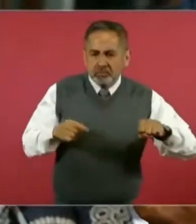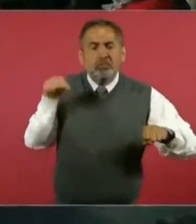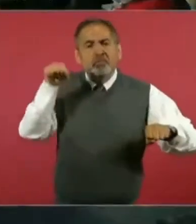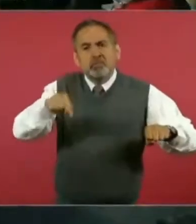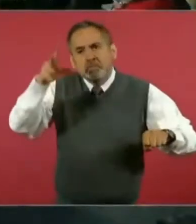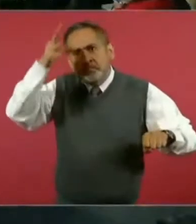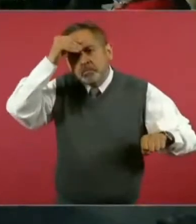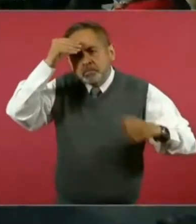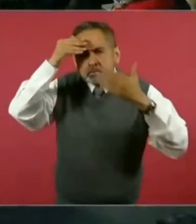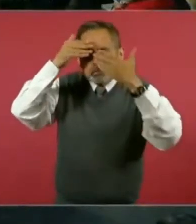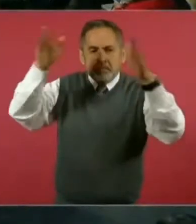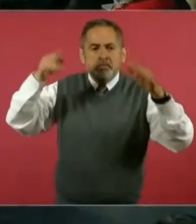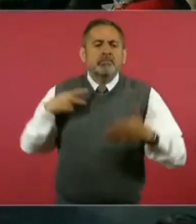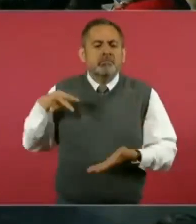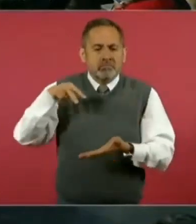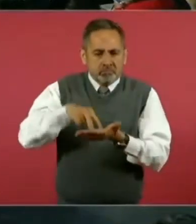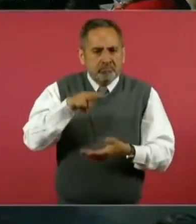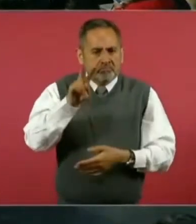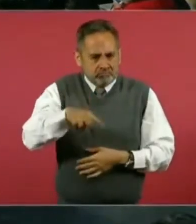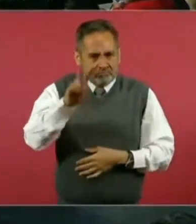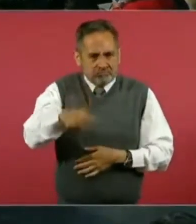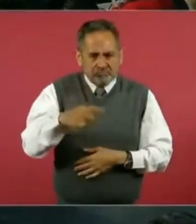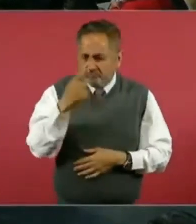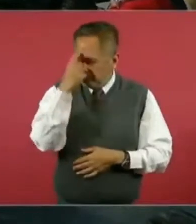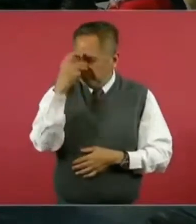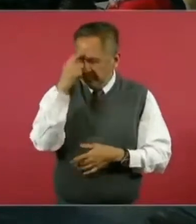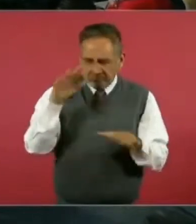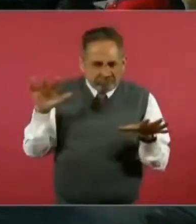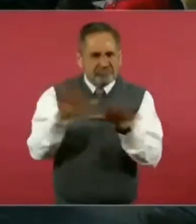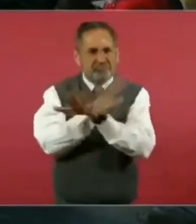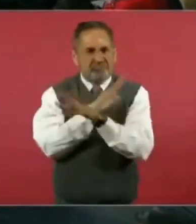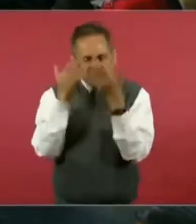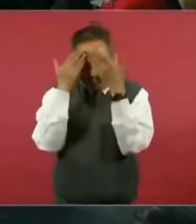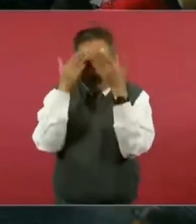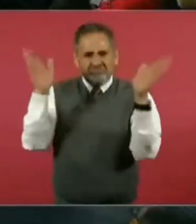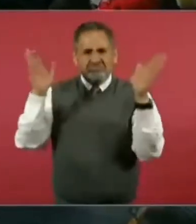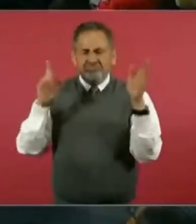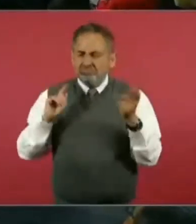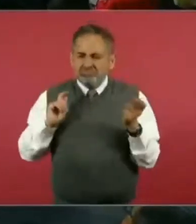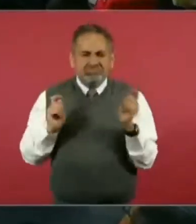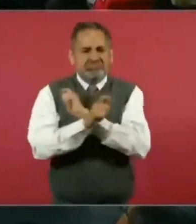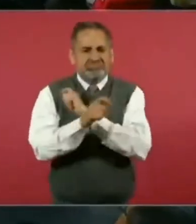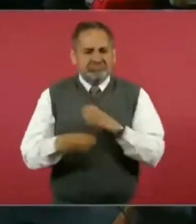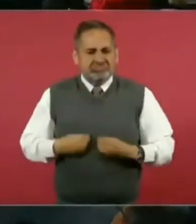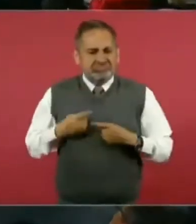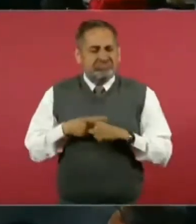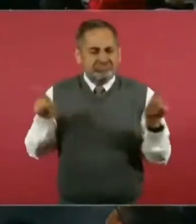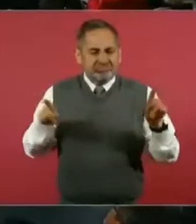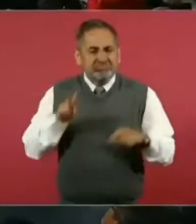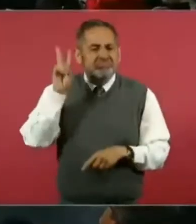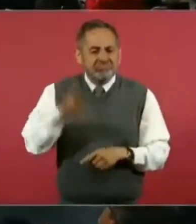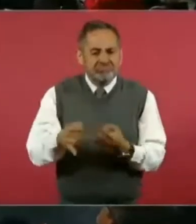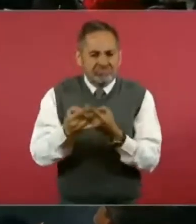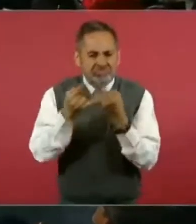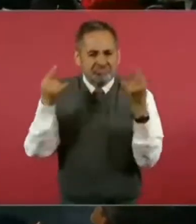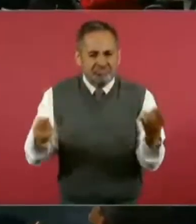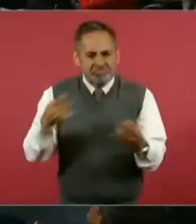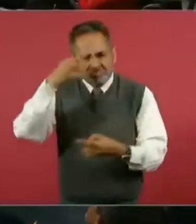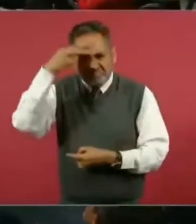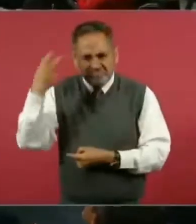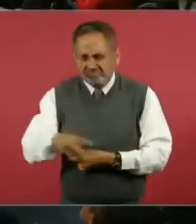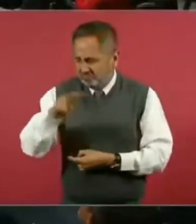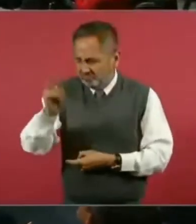y sabe que viene a algo que cambia conciencias, que transforma y que es parte ya de la historia de nuestro México.